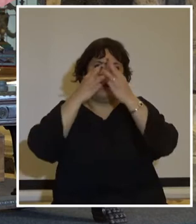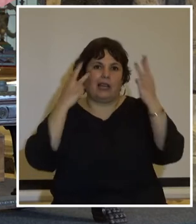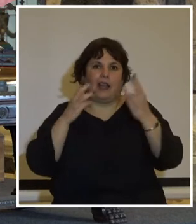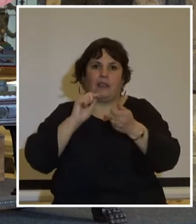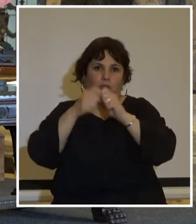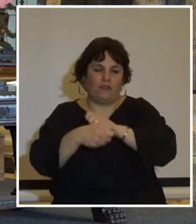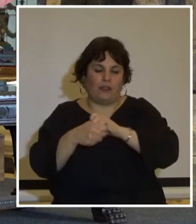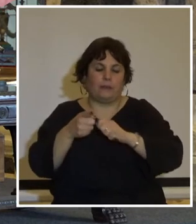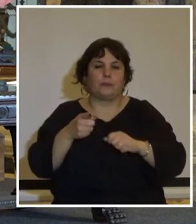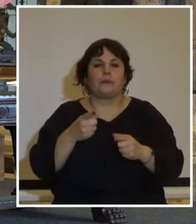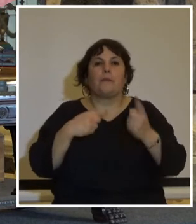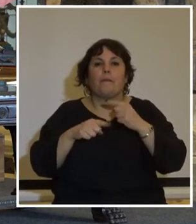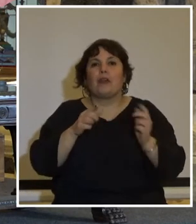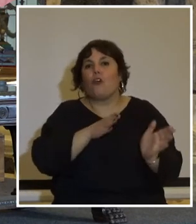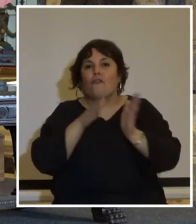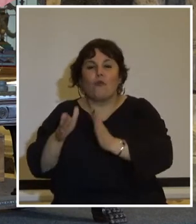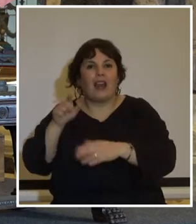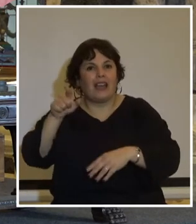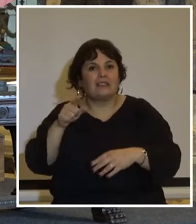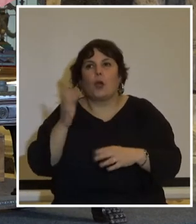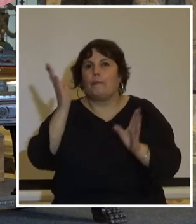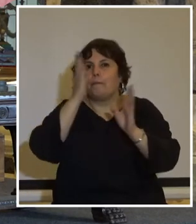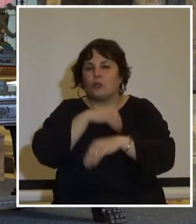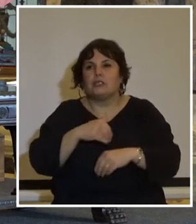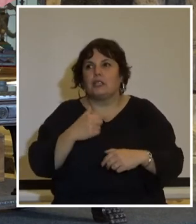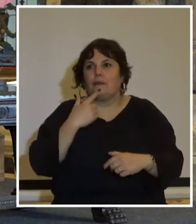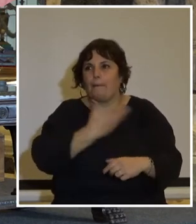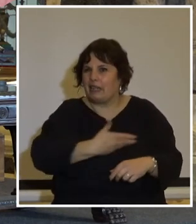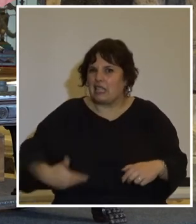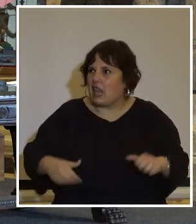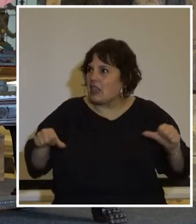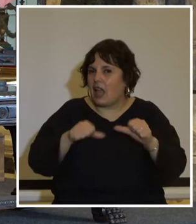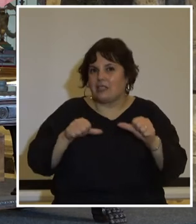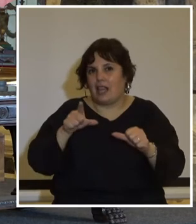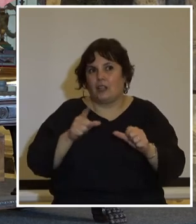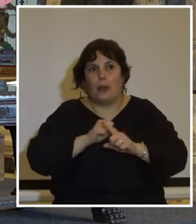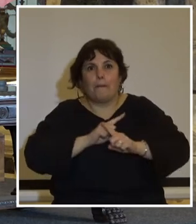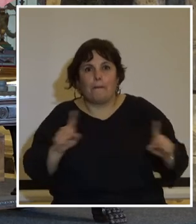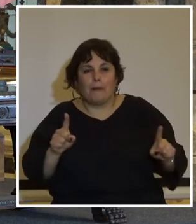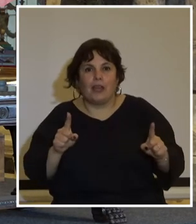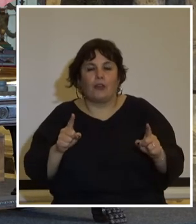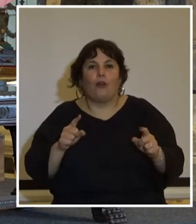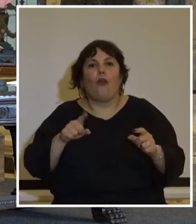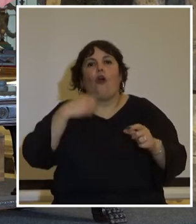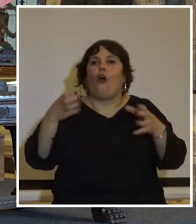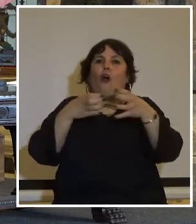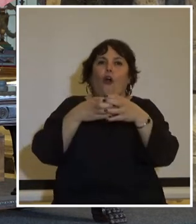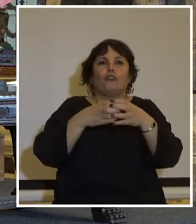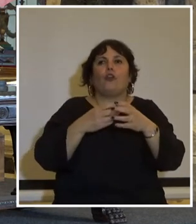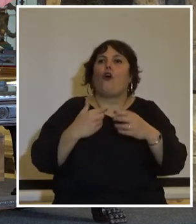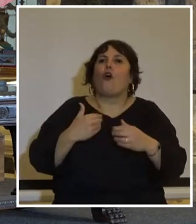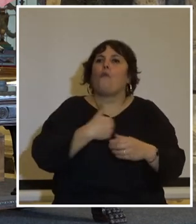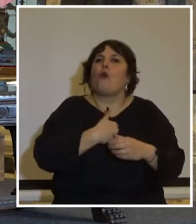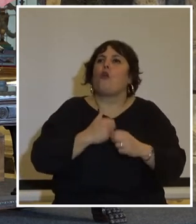calificación fuera de esa hipótesis no le era posible al presidente adoptar tal medida menos aún crear otro órgano y atribuirle funciones